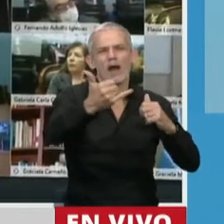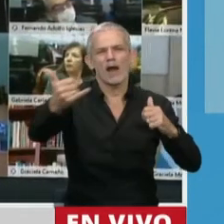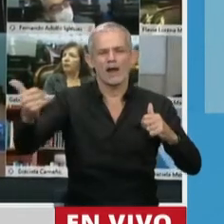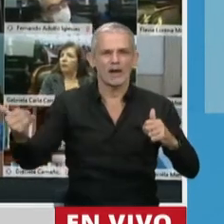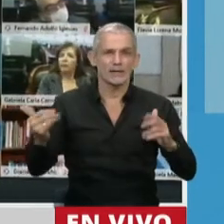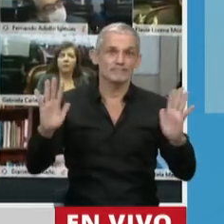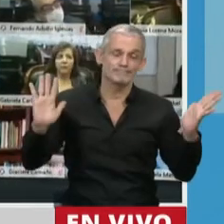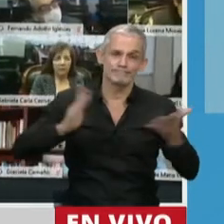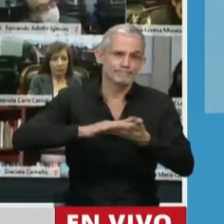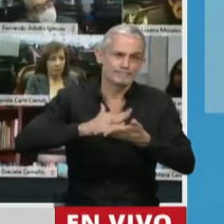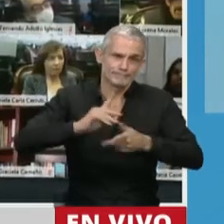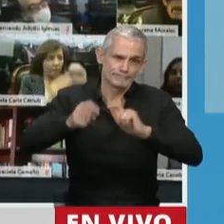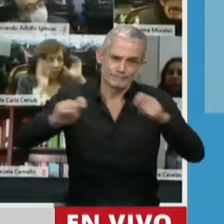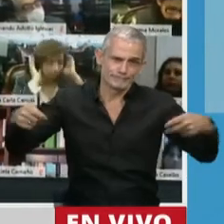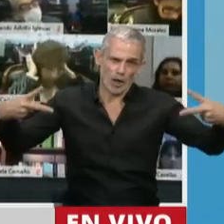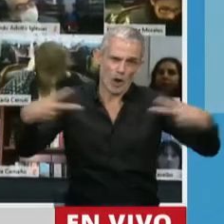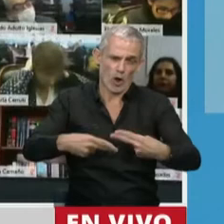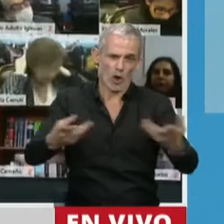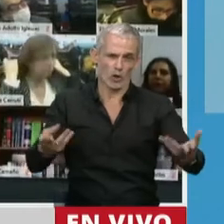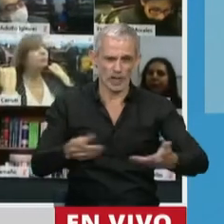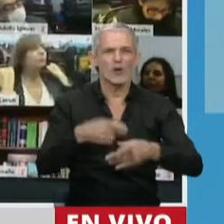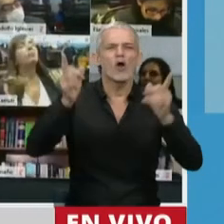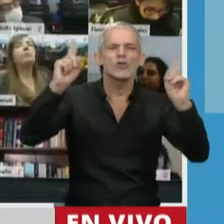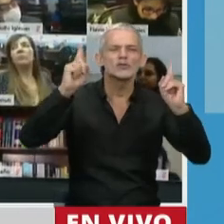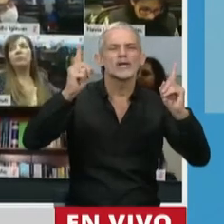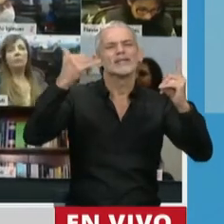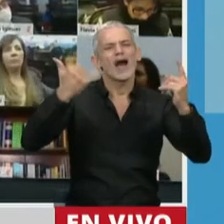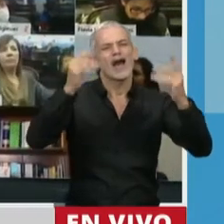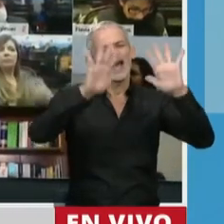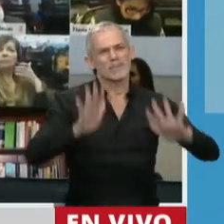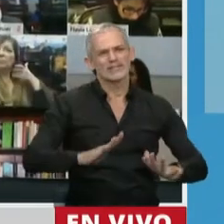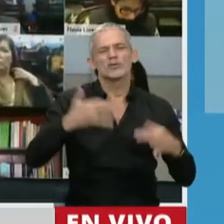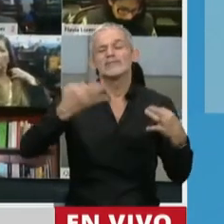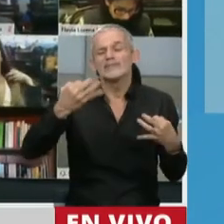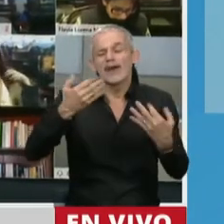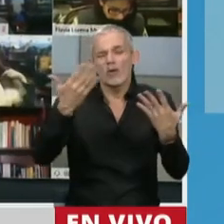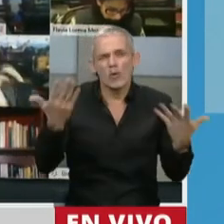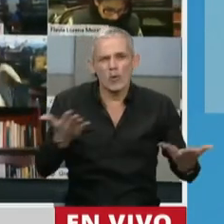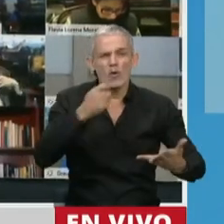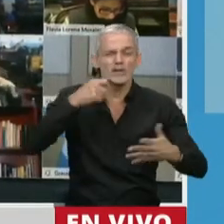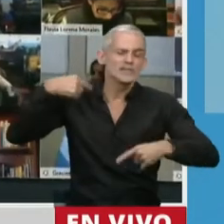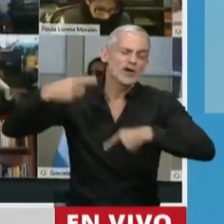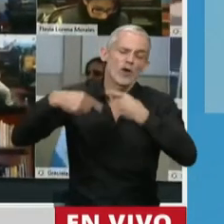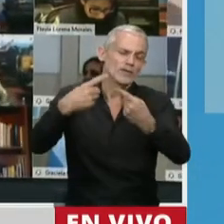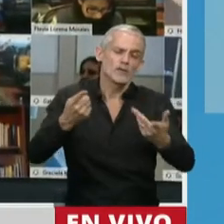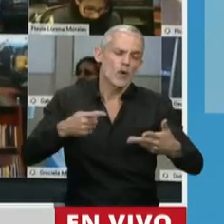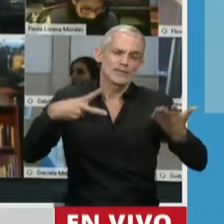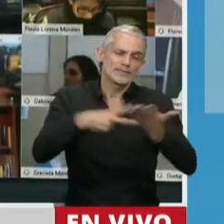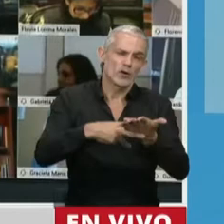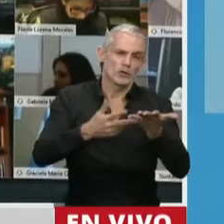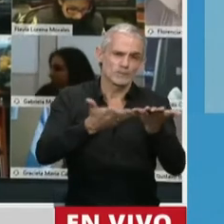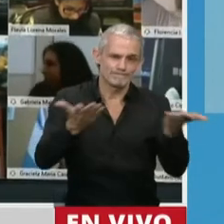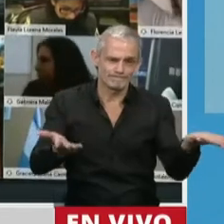pero sobre todo con los docentes capacitados en la utilización de estas herramientas.